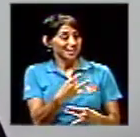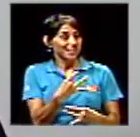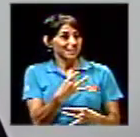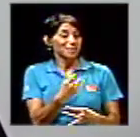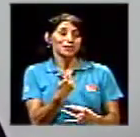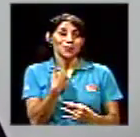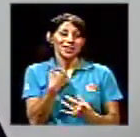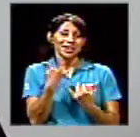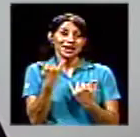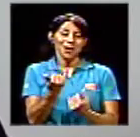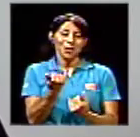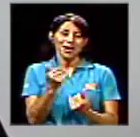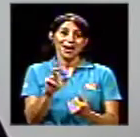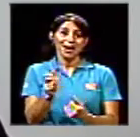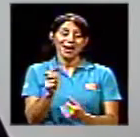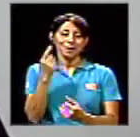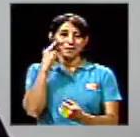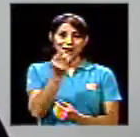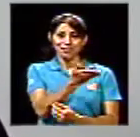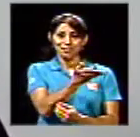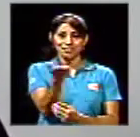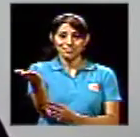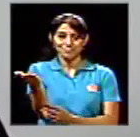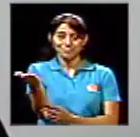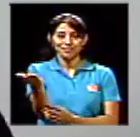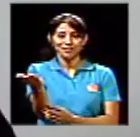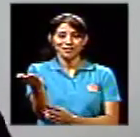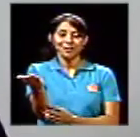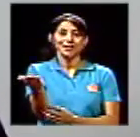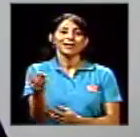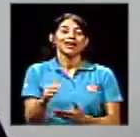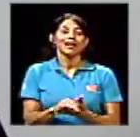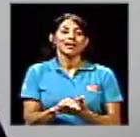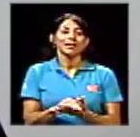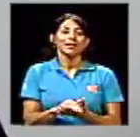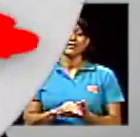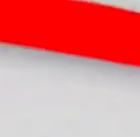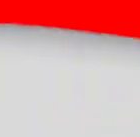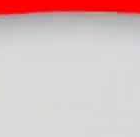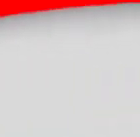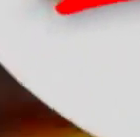tenga para las amigas y amigos. Antes de invitarnos a continuar.